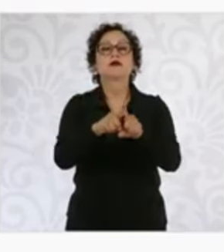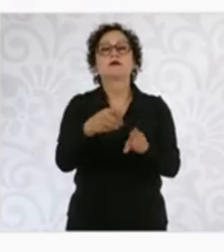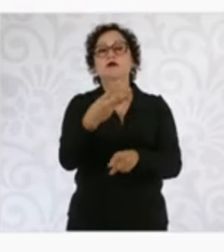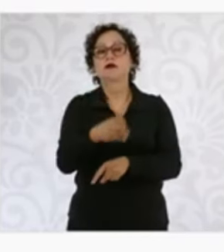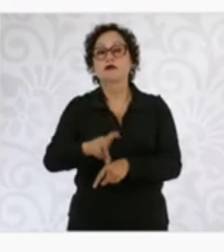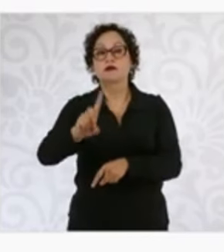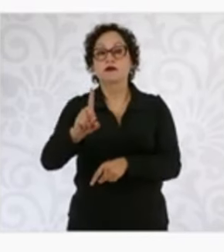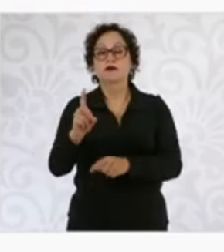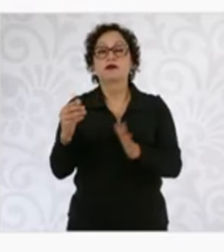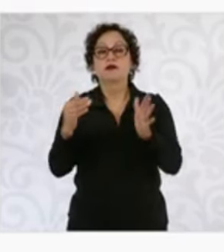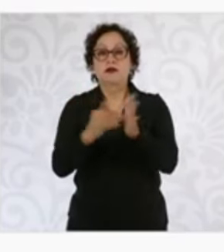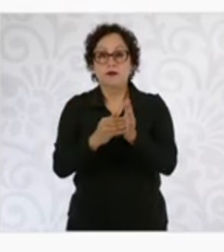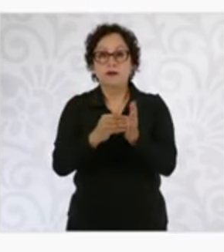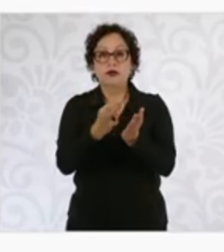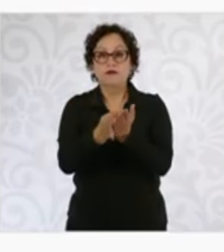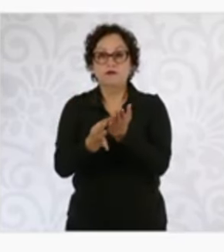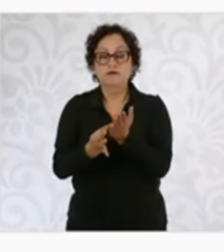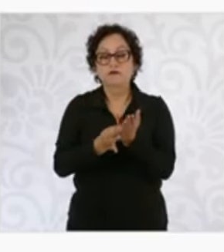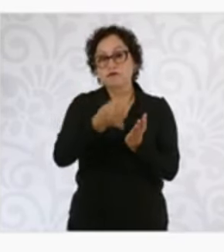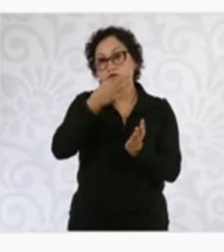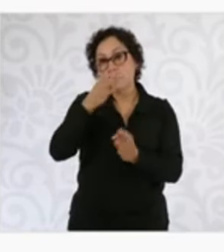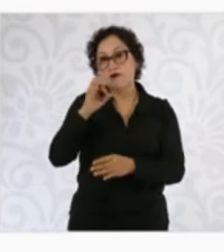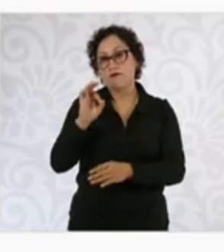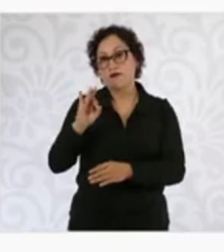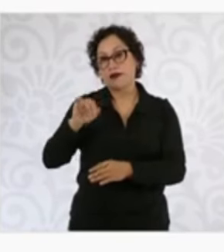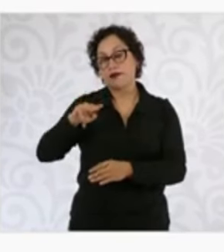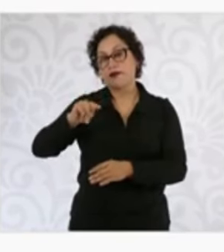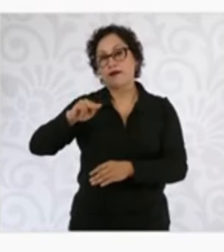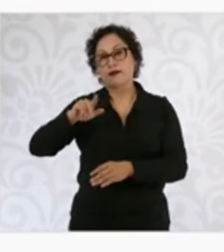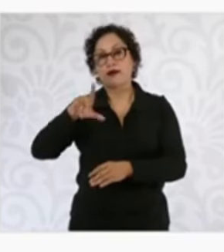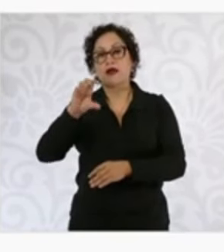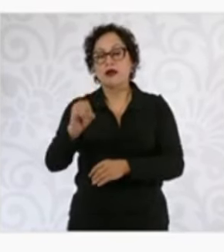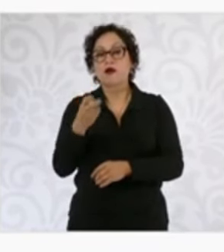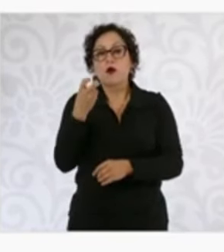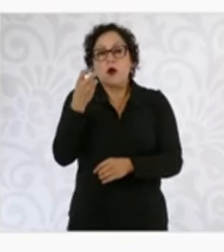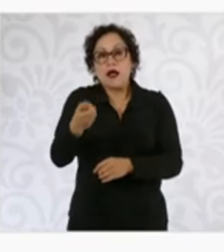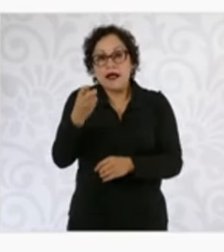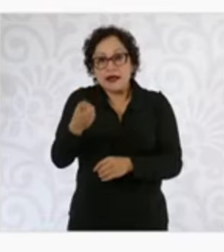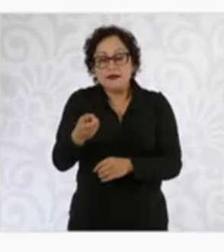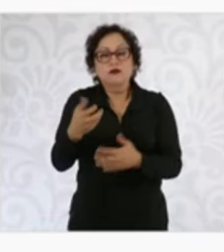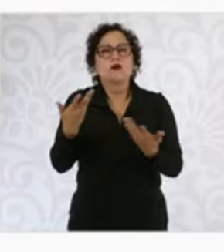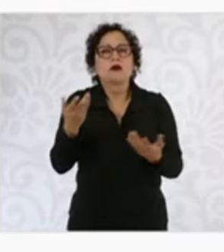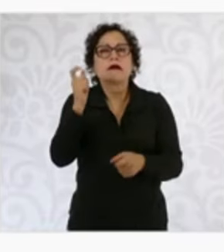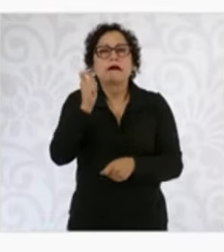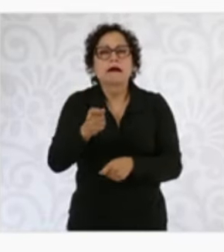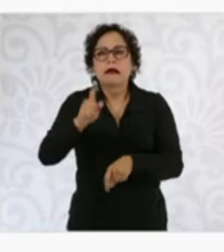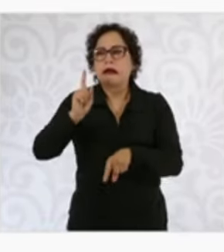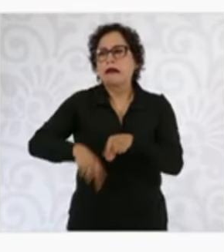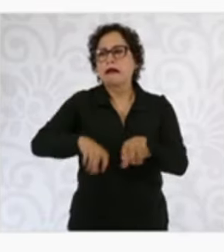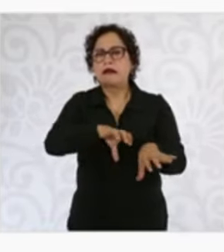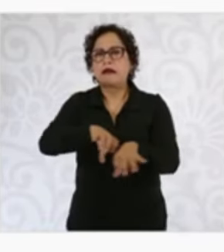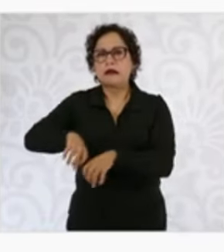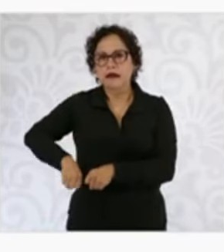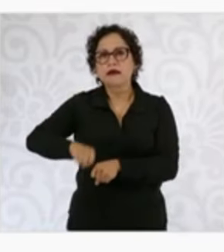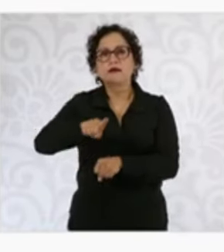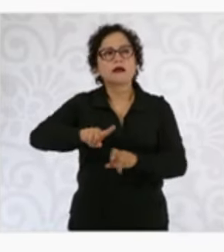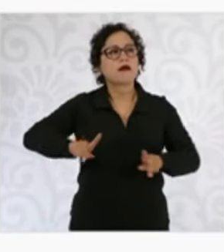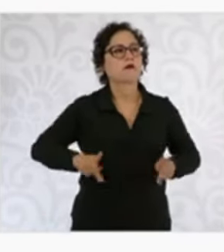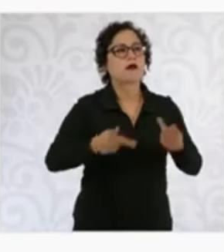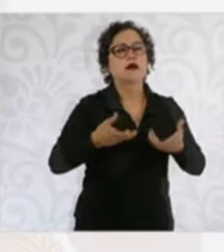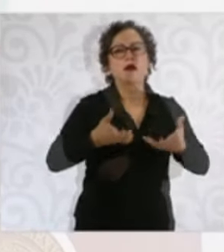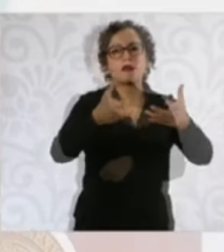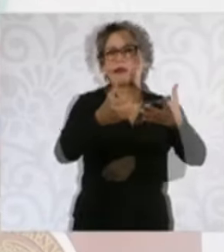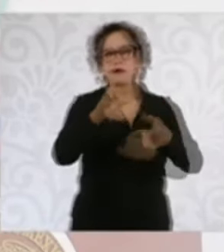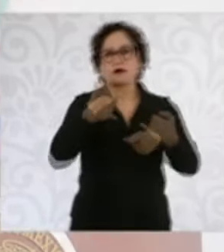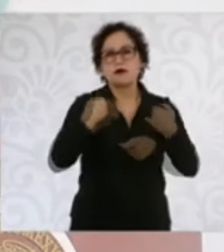mil 740 pastillas de fentanilo, que representan millones de dosis que no llegarán a las calles y no afectarán a la salud y desarrollo